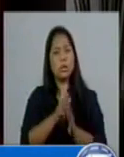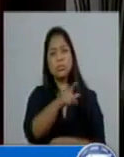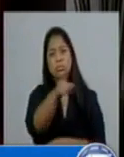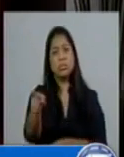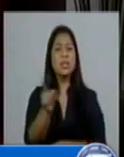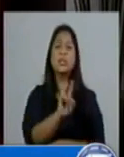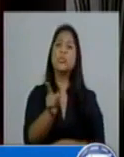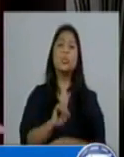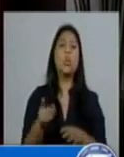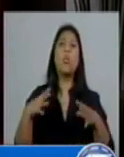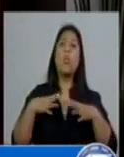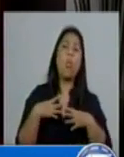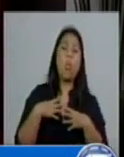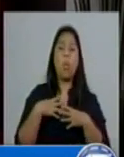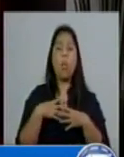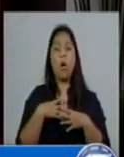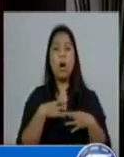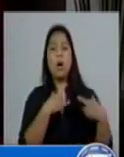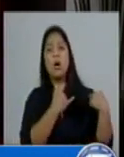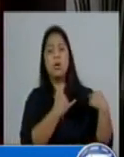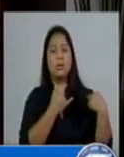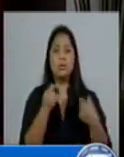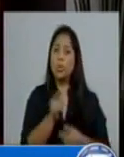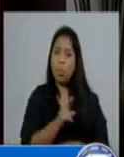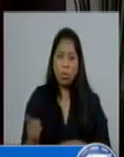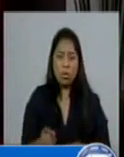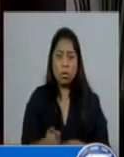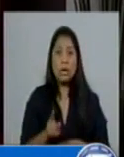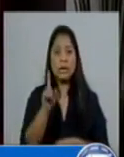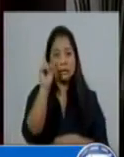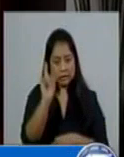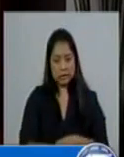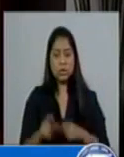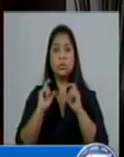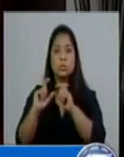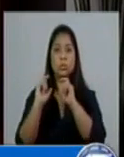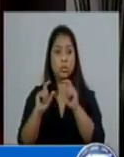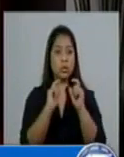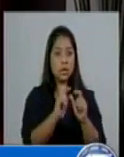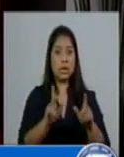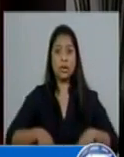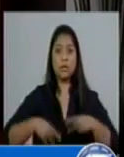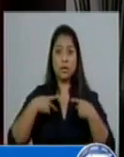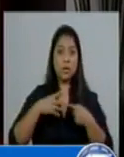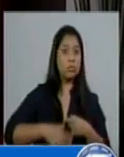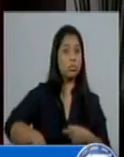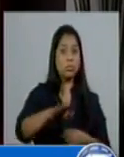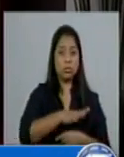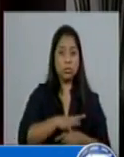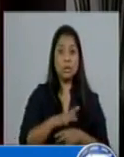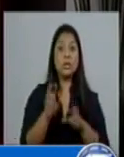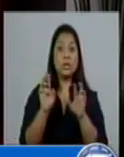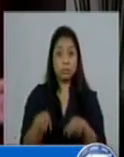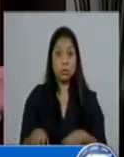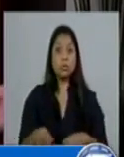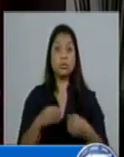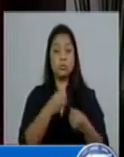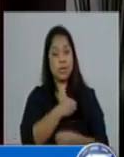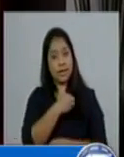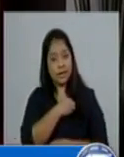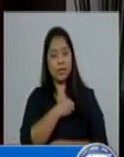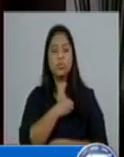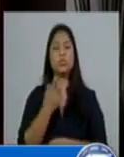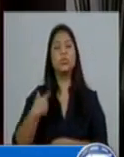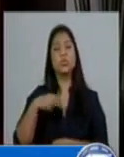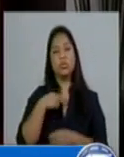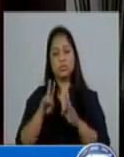nos relajemos, no bajemos la guardia, no dejemos de proteger la vida de cada uno de nosotros, de la gente a la que amamos y de